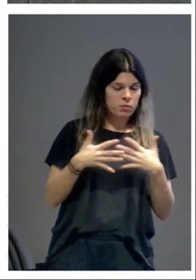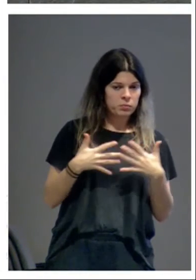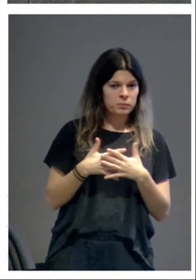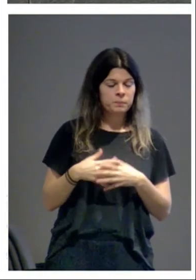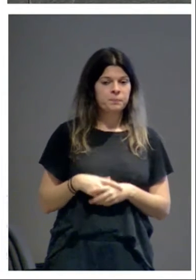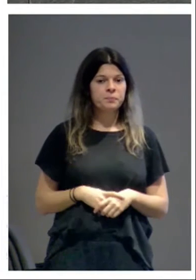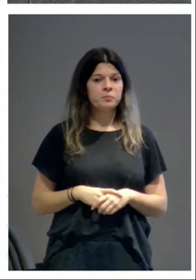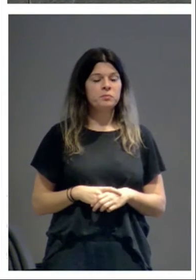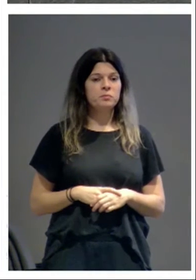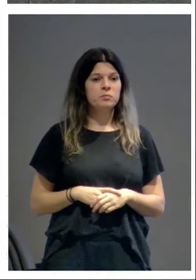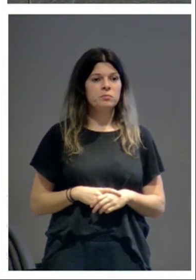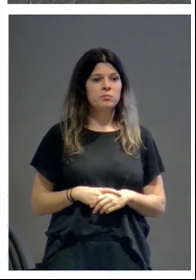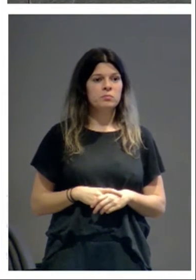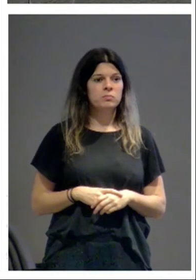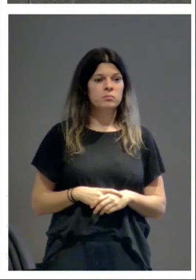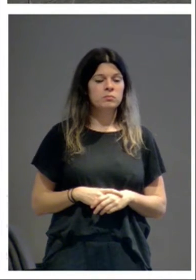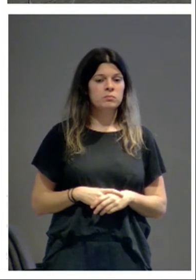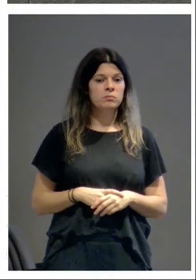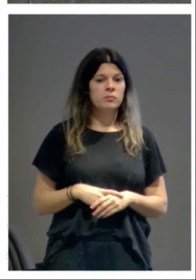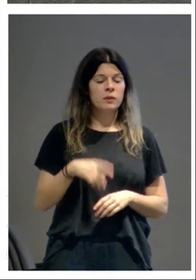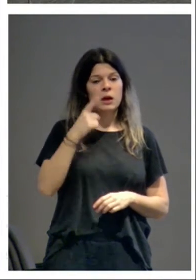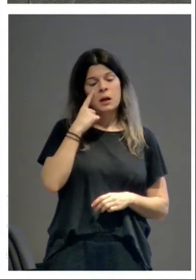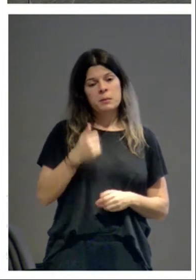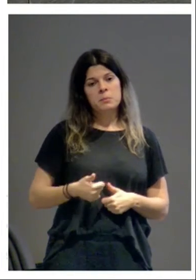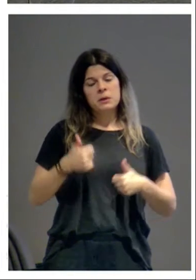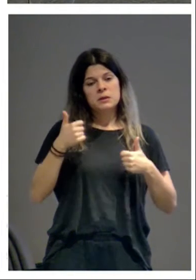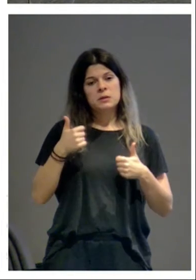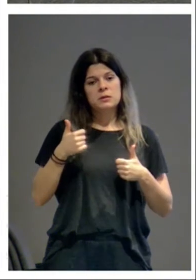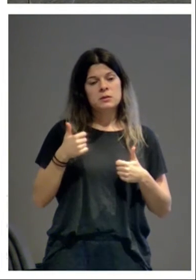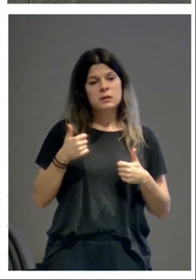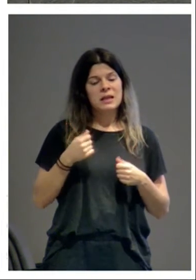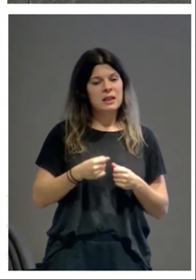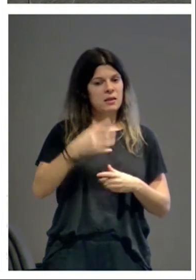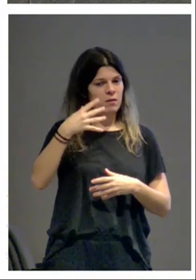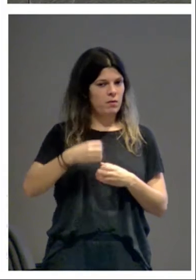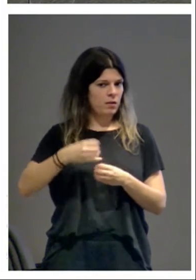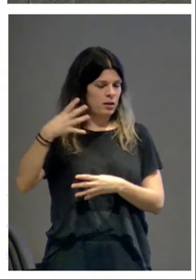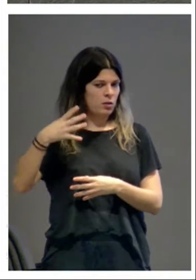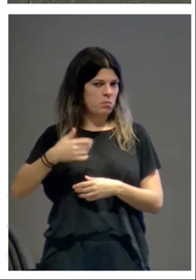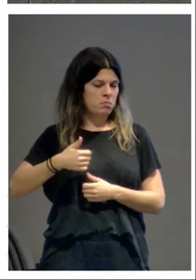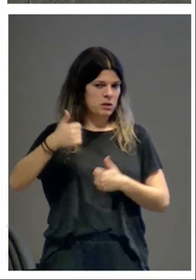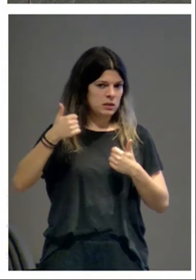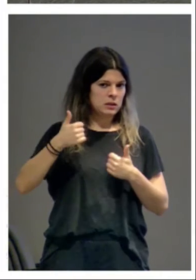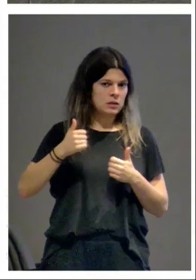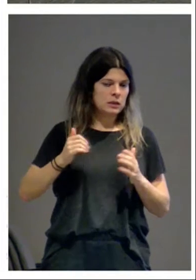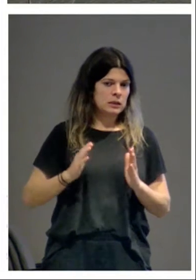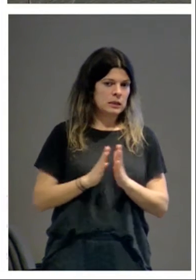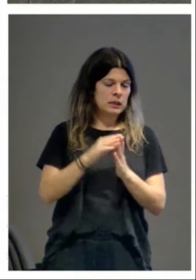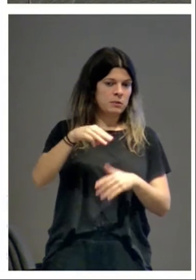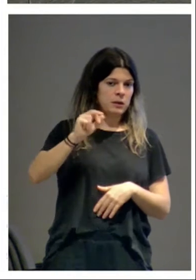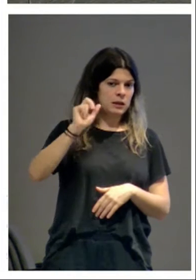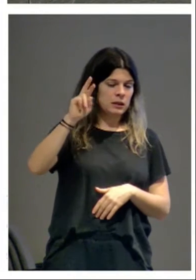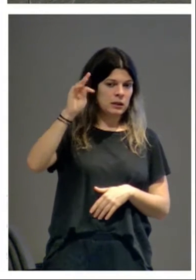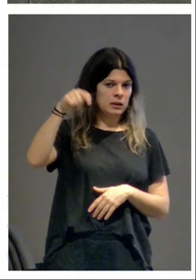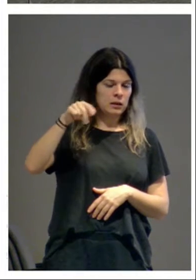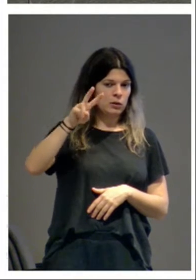Y más. Pues vamos a mirar más. Vamos a mirar más edificios. San Martín de Unx. No. Aquí no está Pamplona